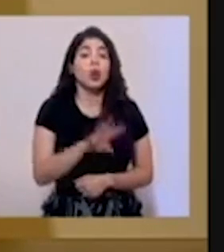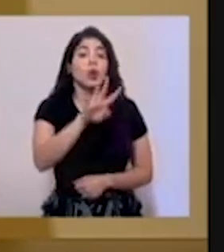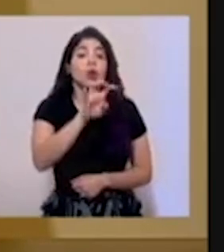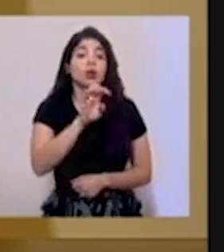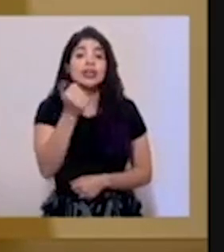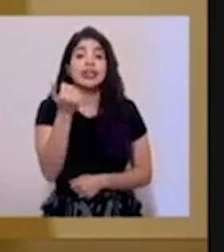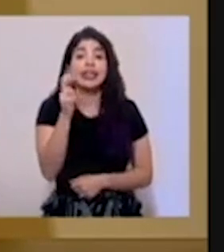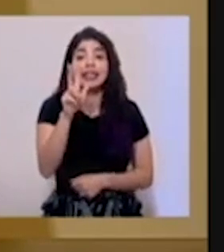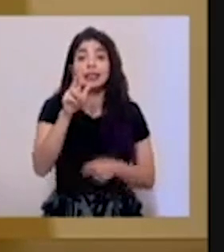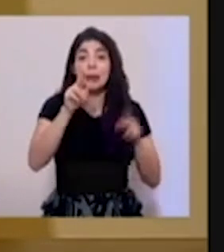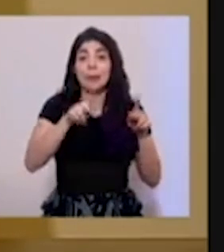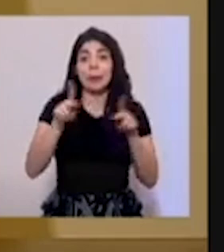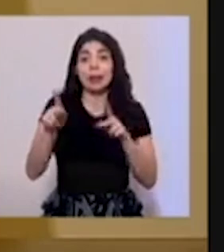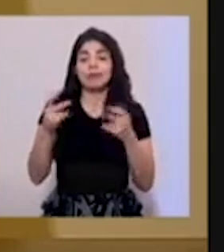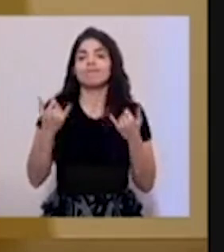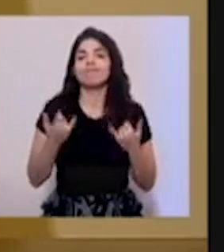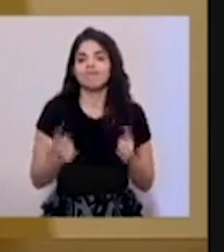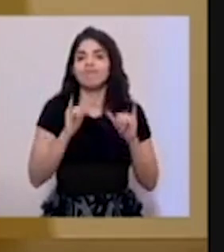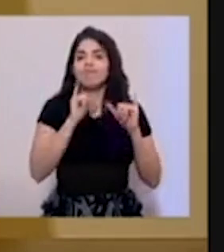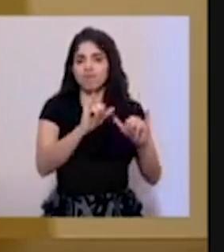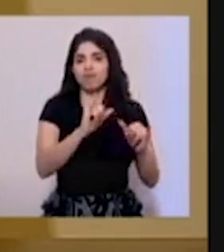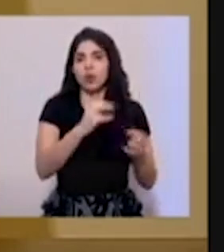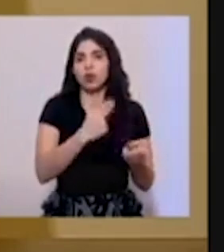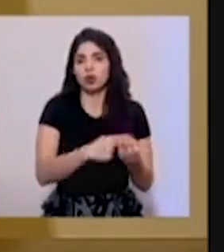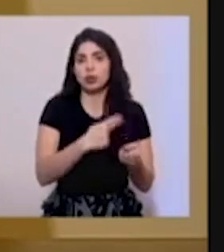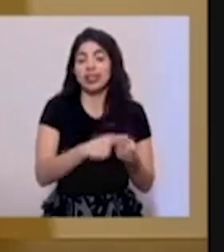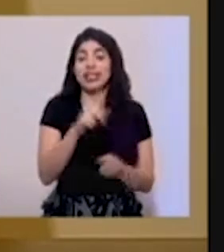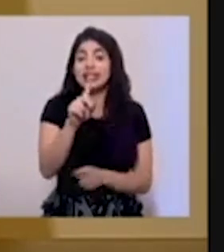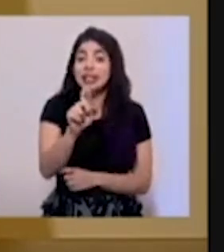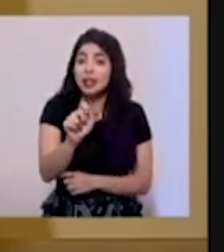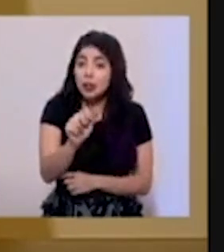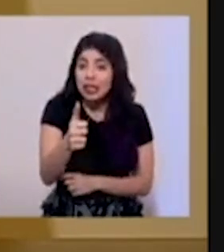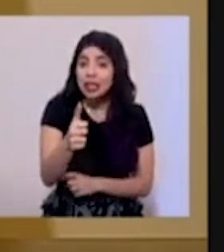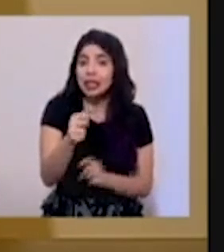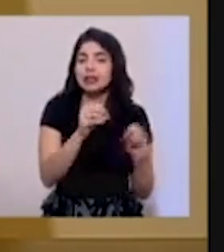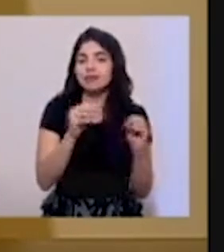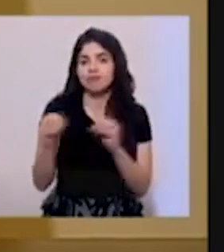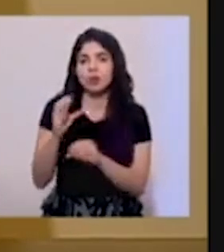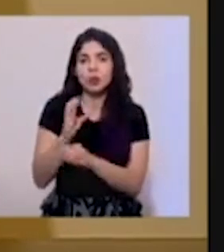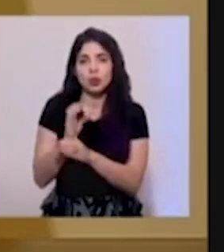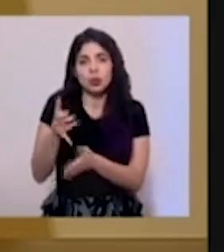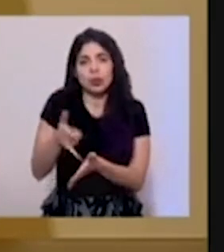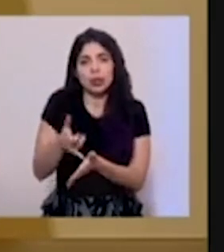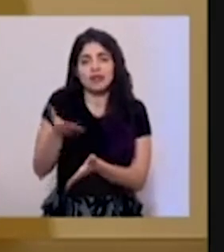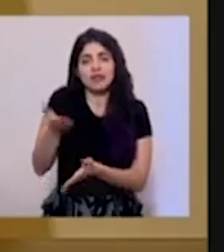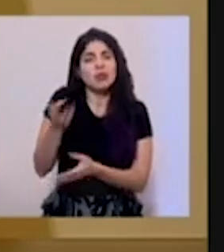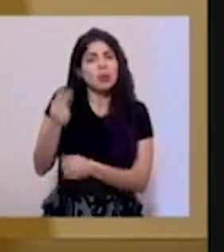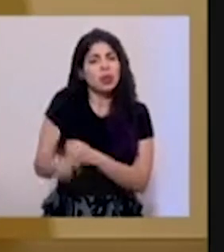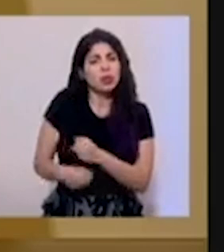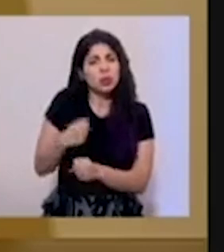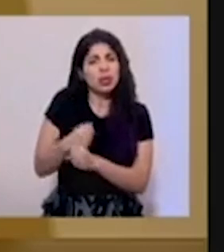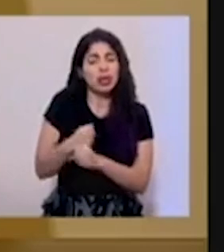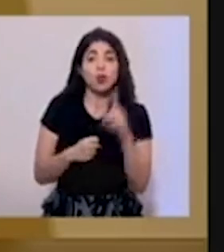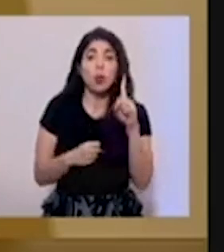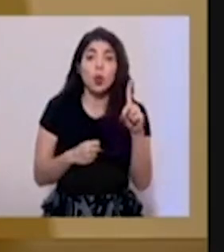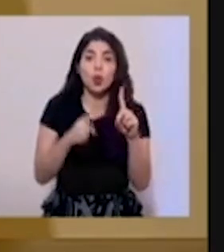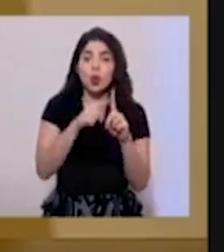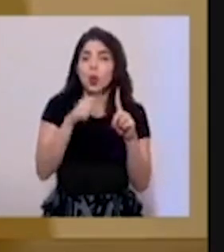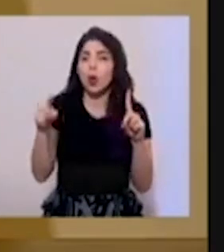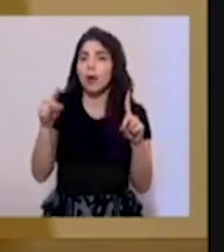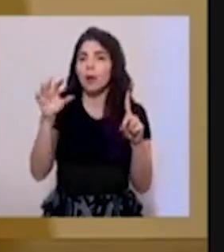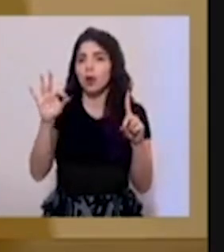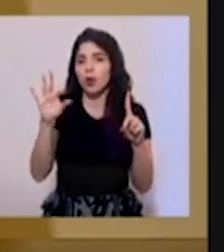413 personas se encuentran hospitalizadas, 110 de ellas en cuidados intensivos con un rango de edad desde los 1 hasta los 97